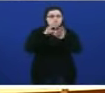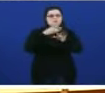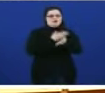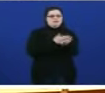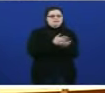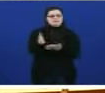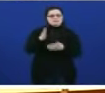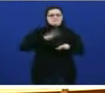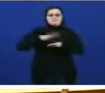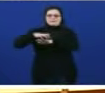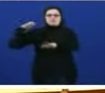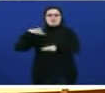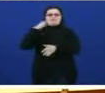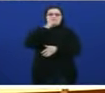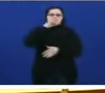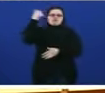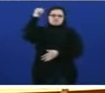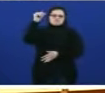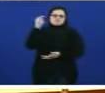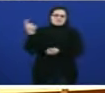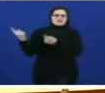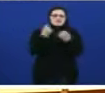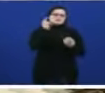malloría de galegos precisan máis nada e moitas gracias a alternativa alternativa unha que unha